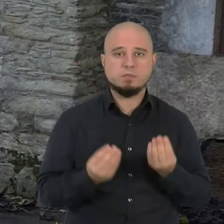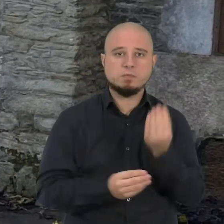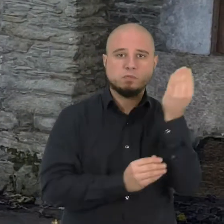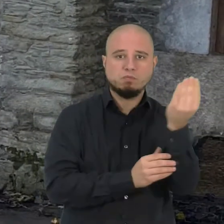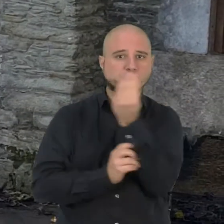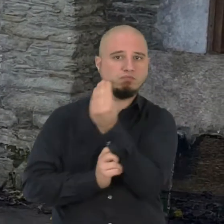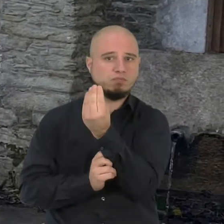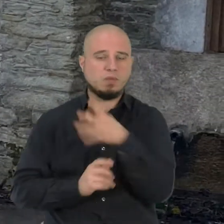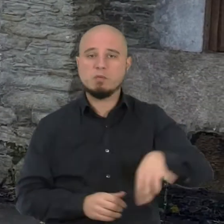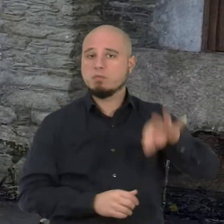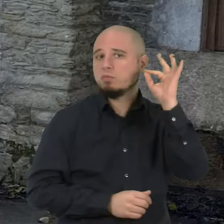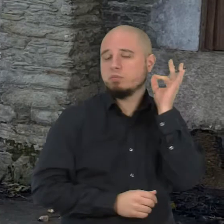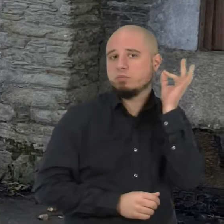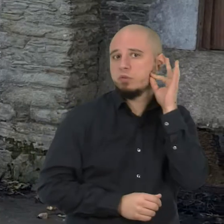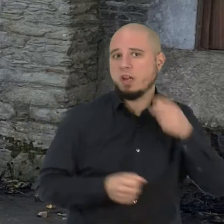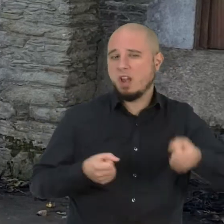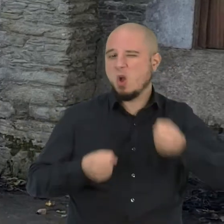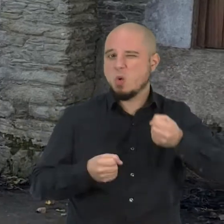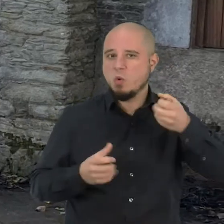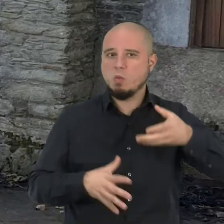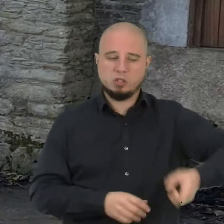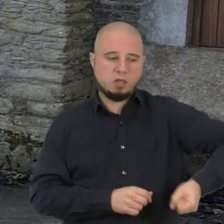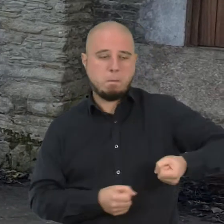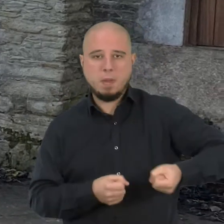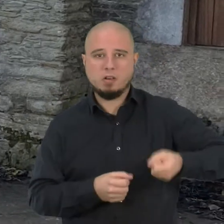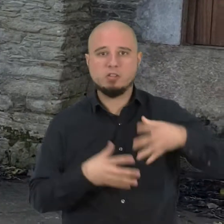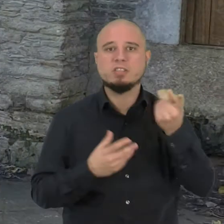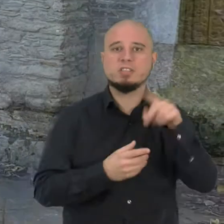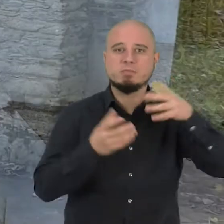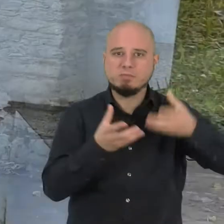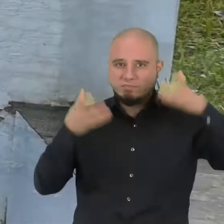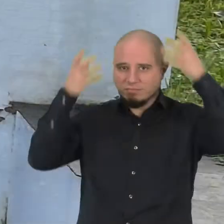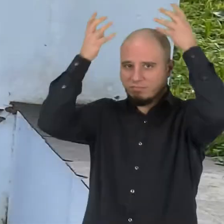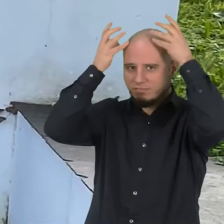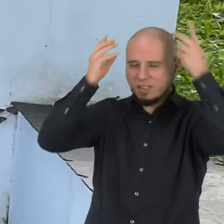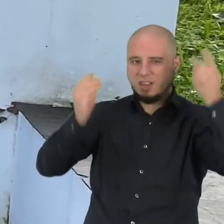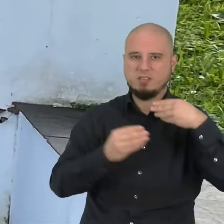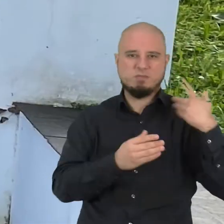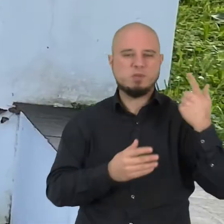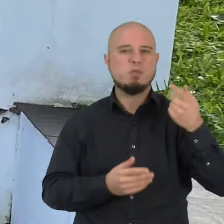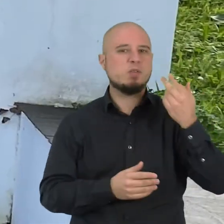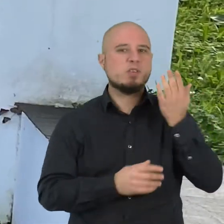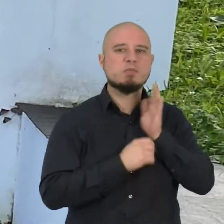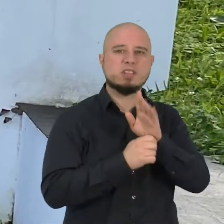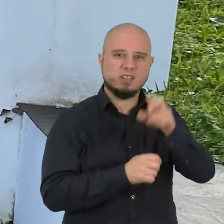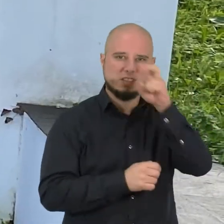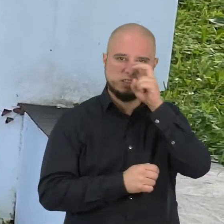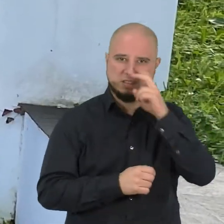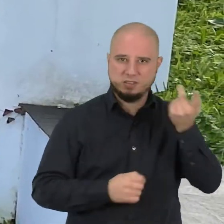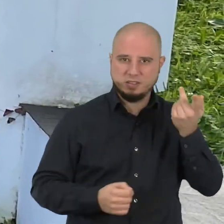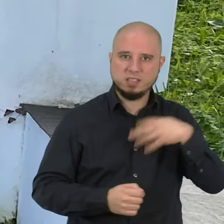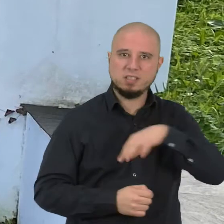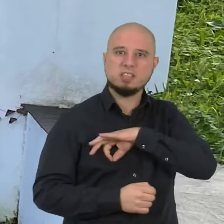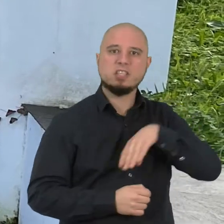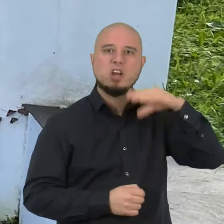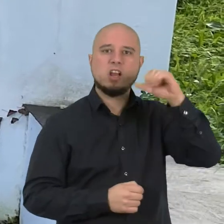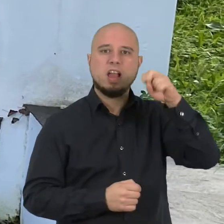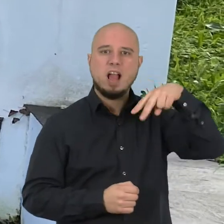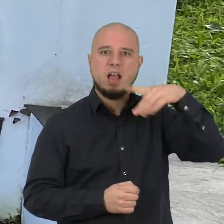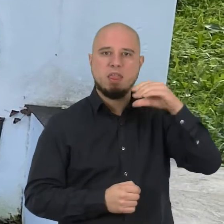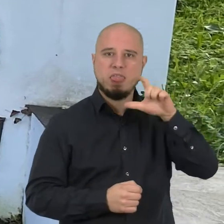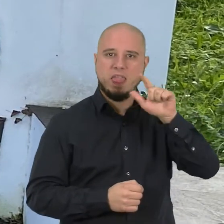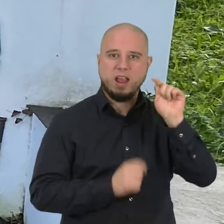representan dos figuras de mujer portando cubos en sus manos y sobre la cabeza, representando esta antigua labor, son obra del ceramista